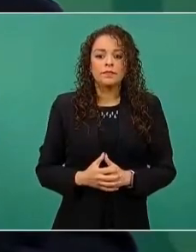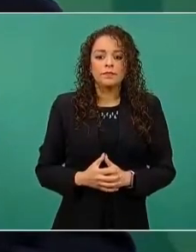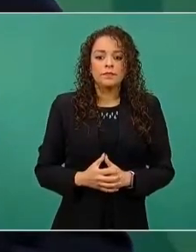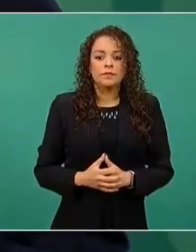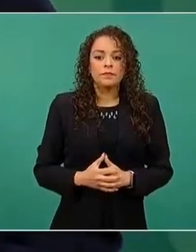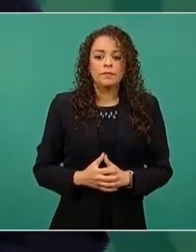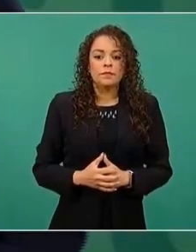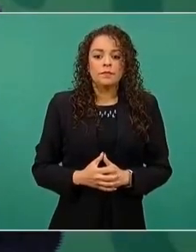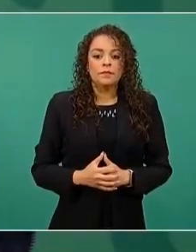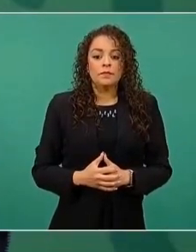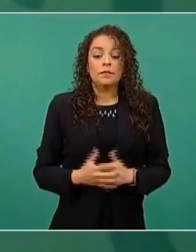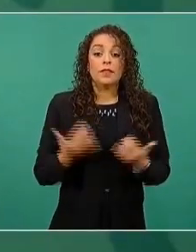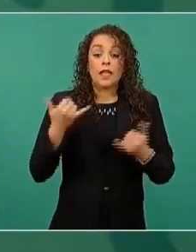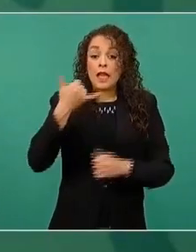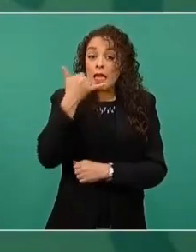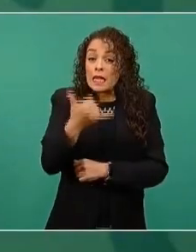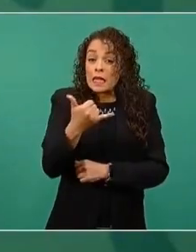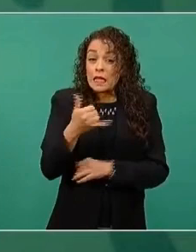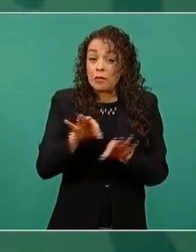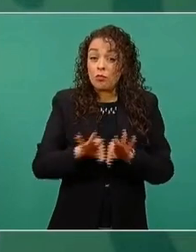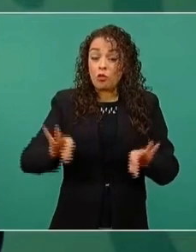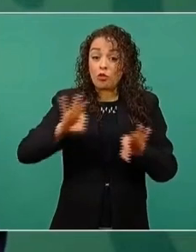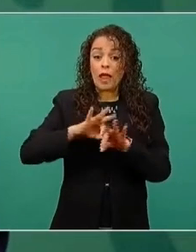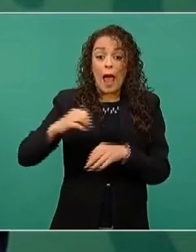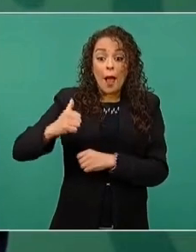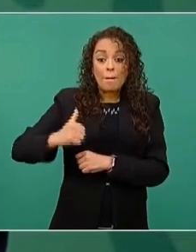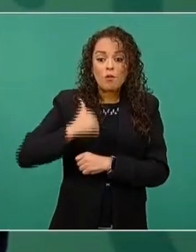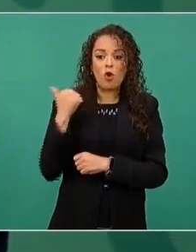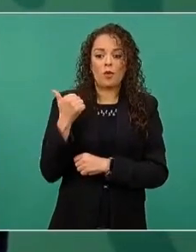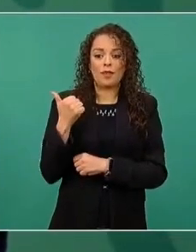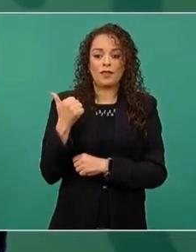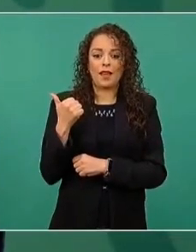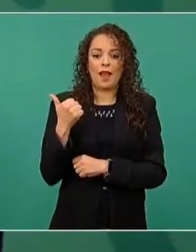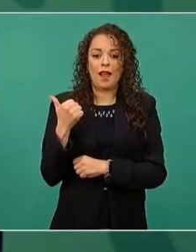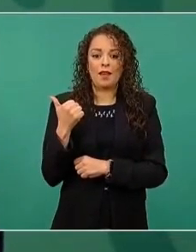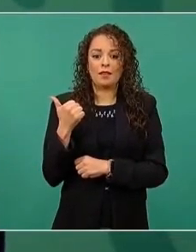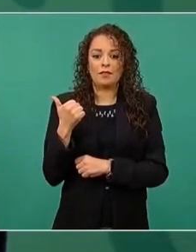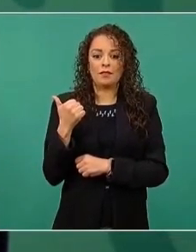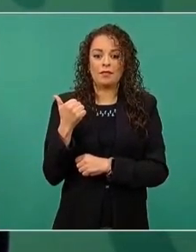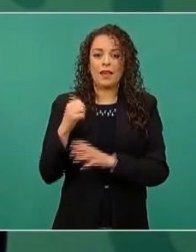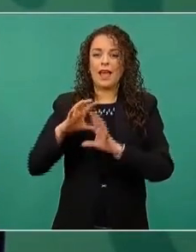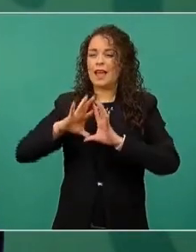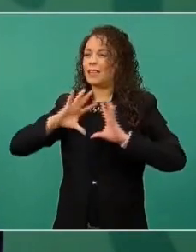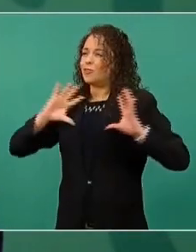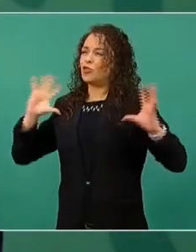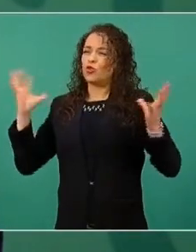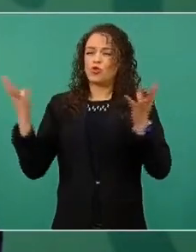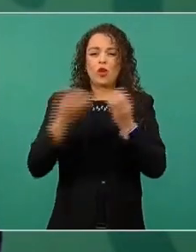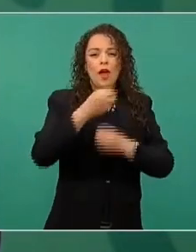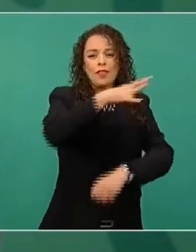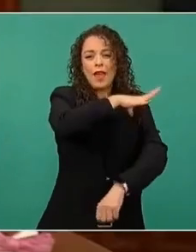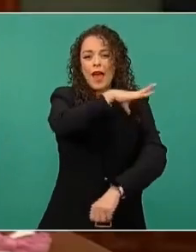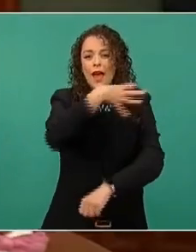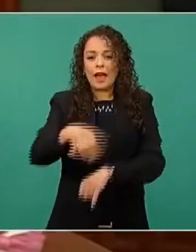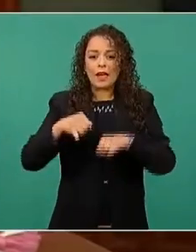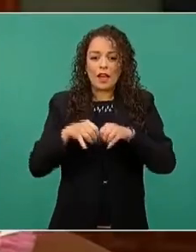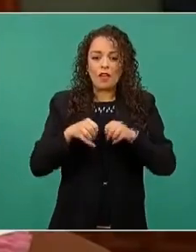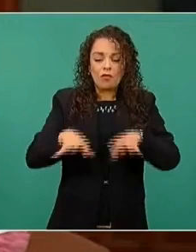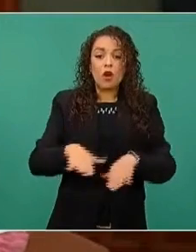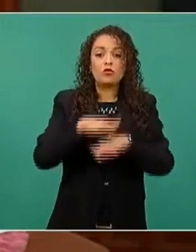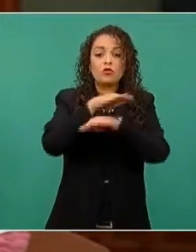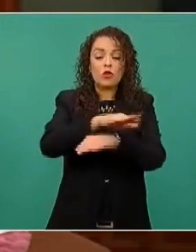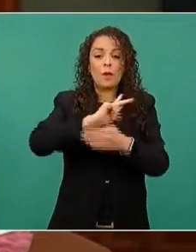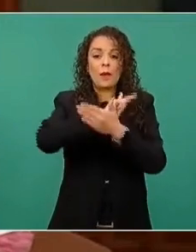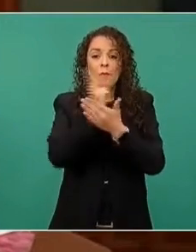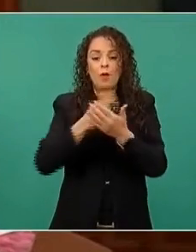Y que aprovechemos para un informe general de los programas de bienestar, si les